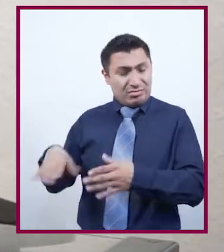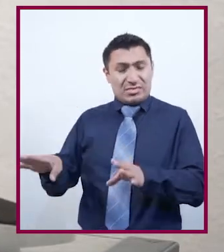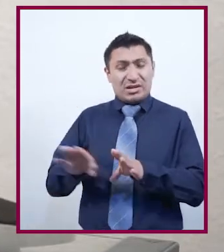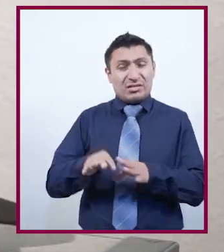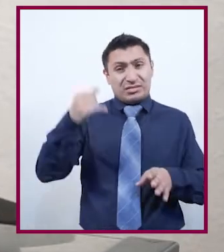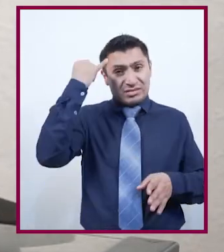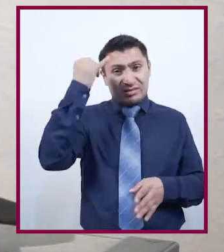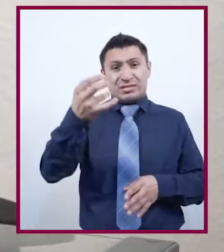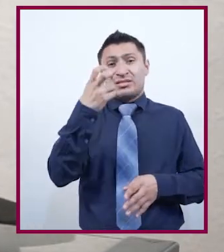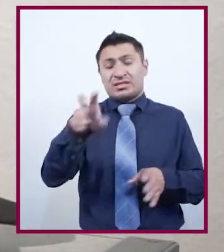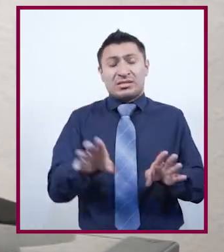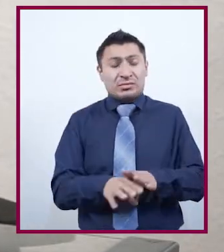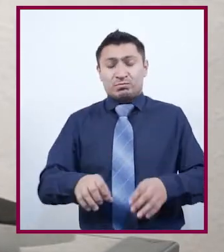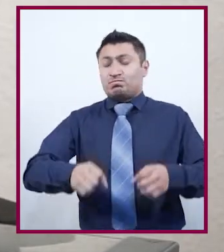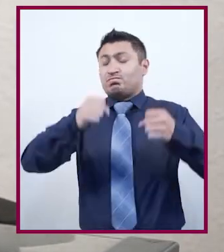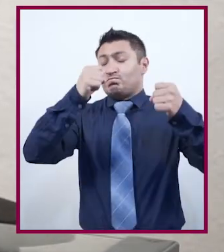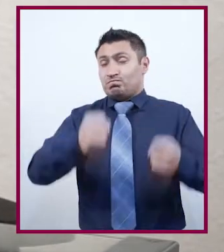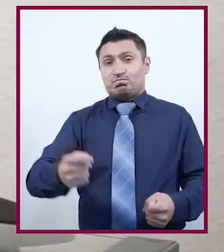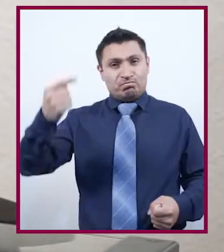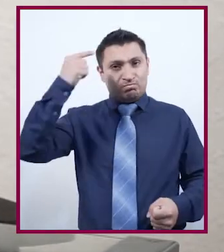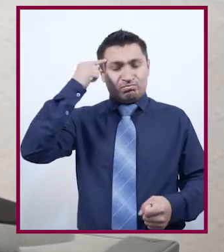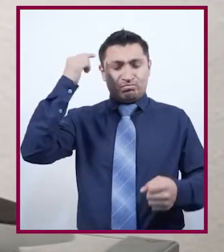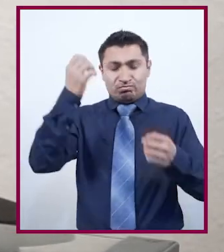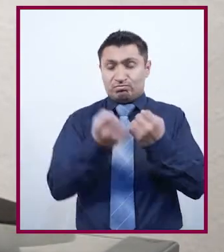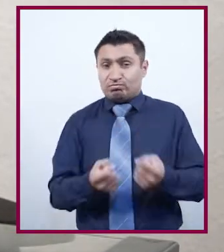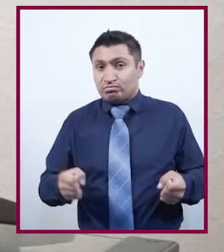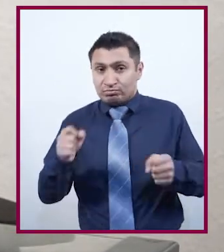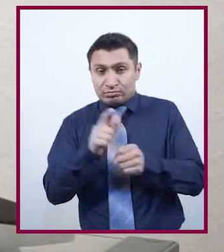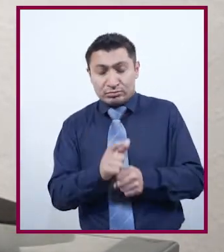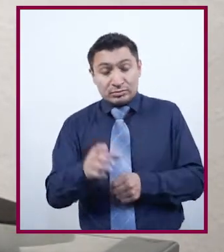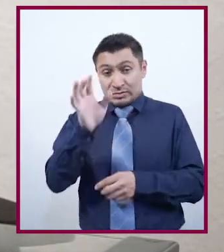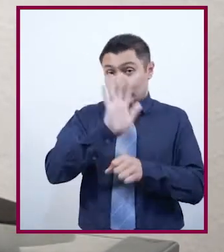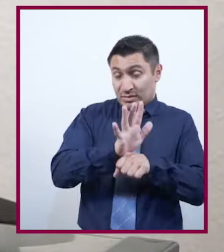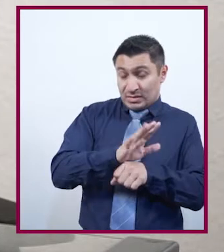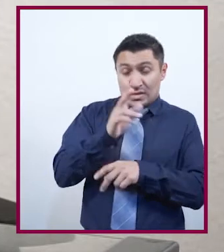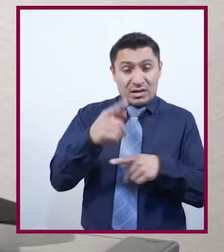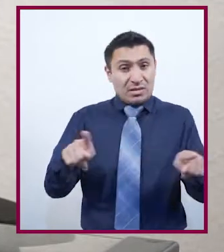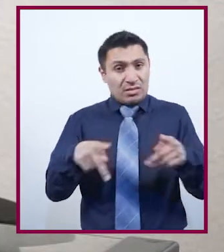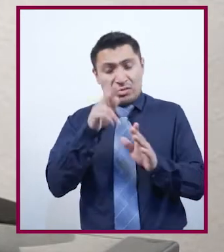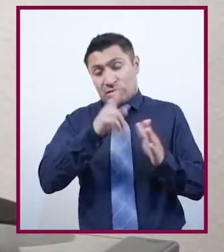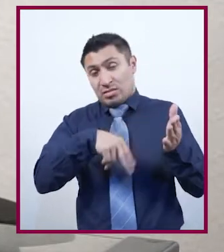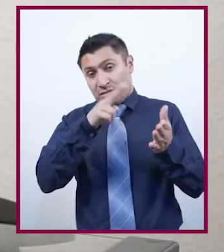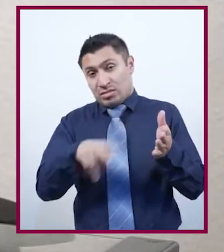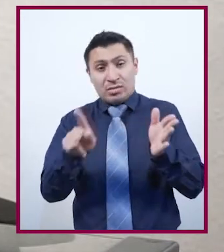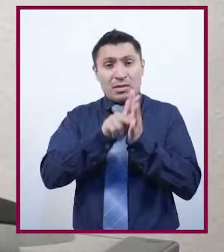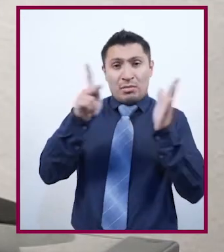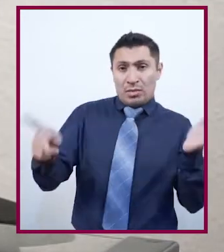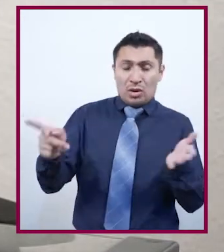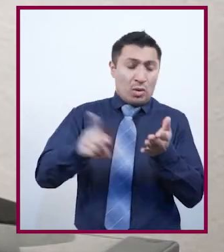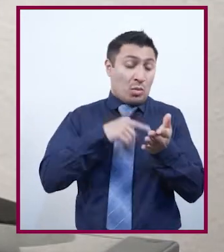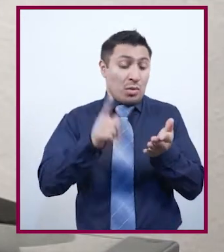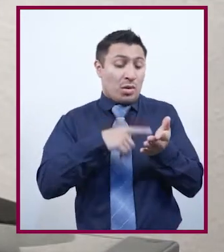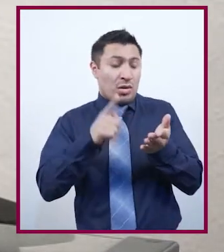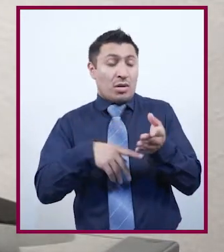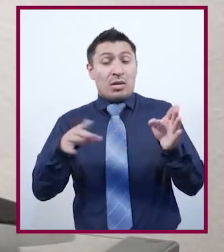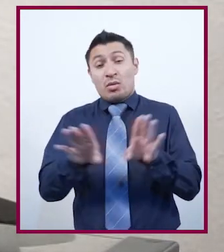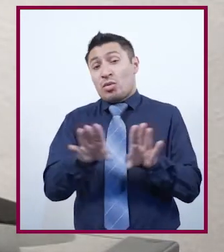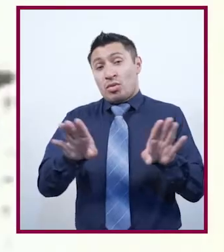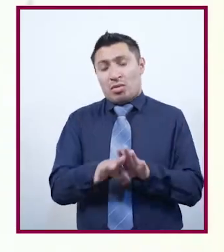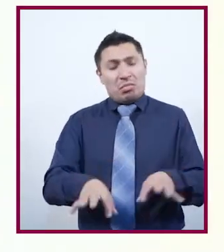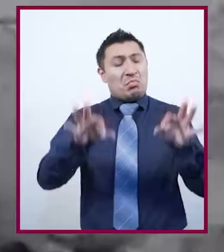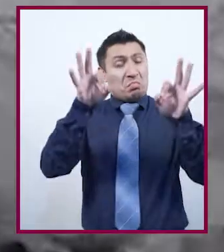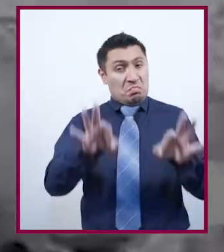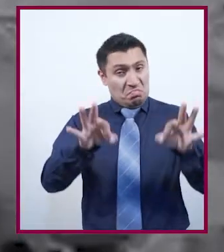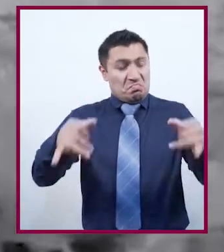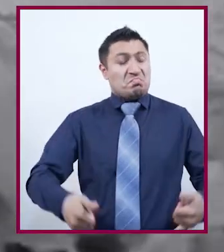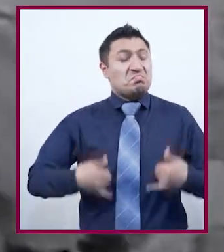afianzando en el imaginario social. El cine, la música, la pintura, periódicos y revistas dieron un lugar propio a